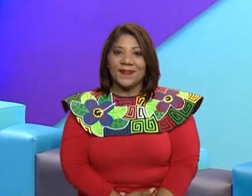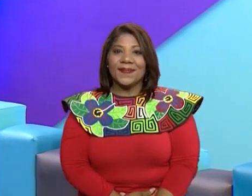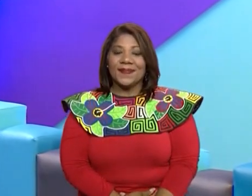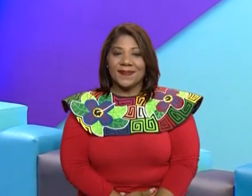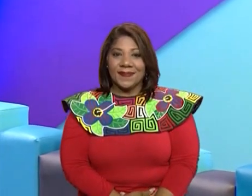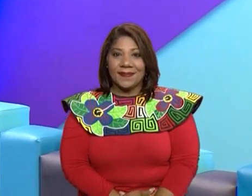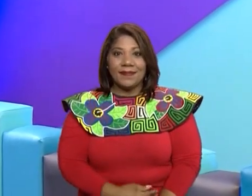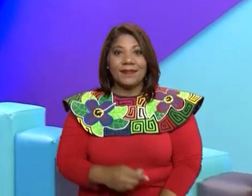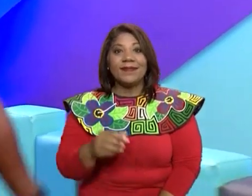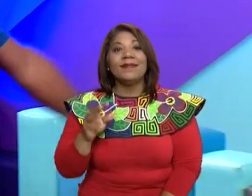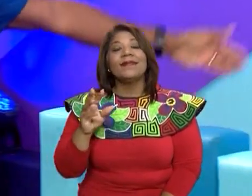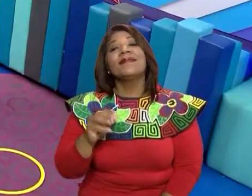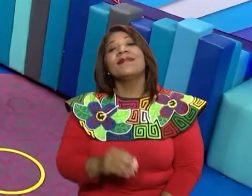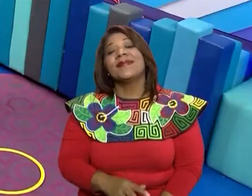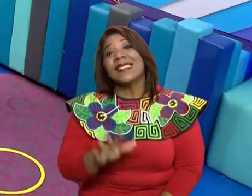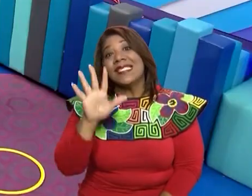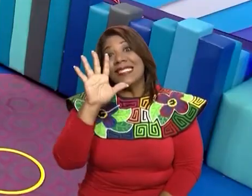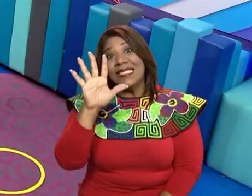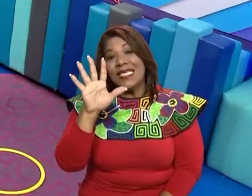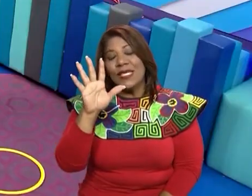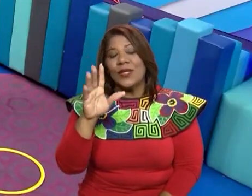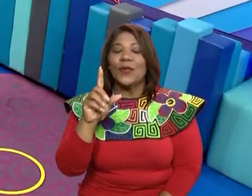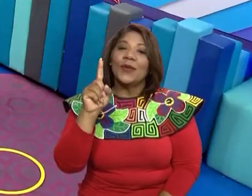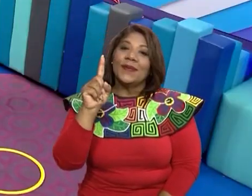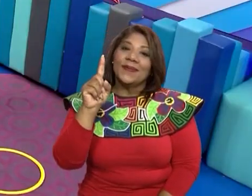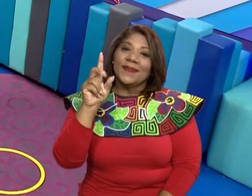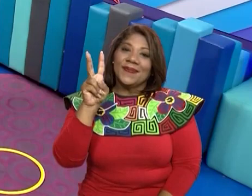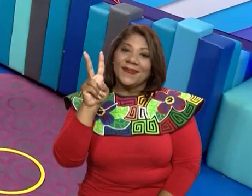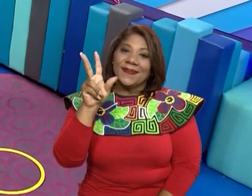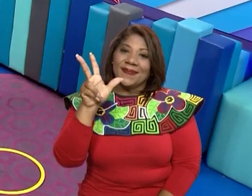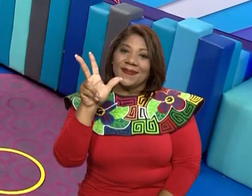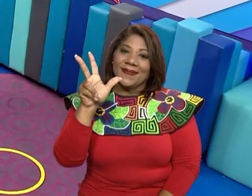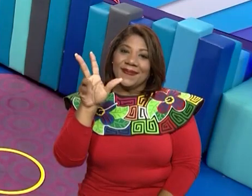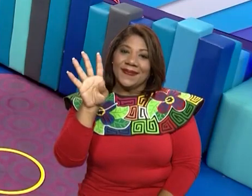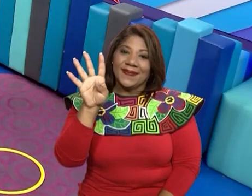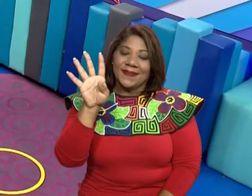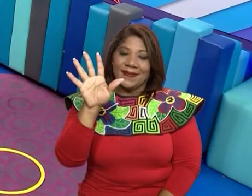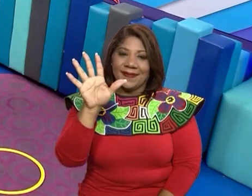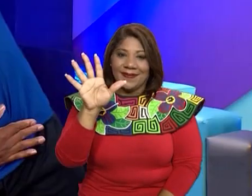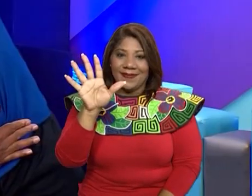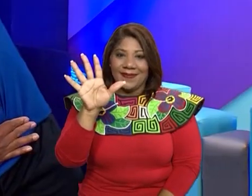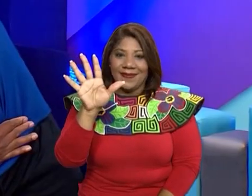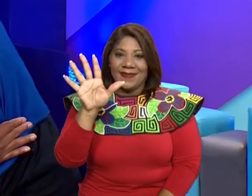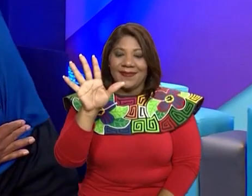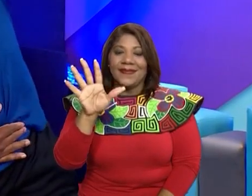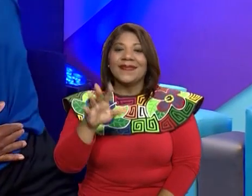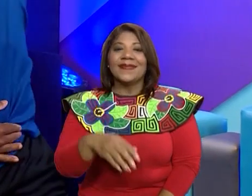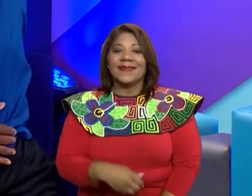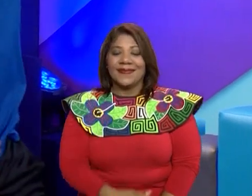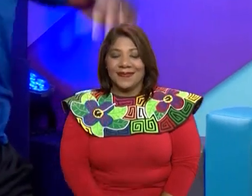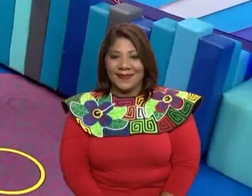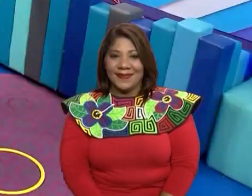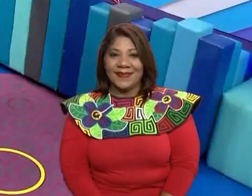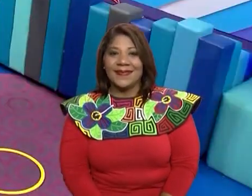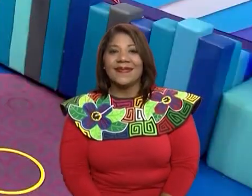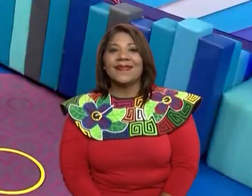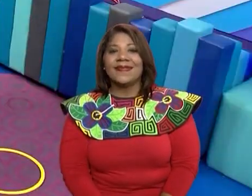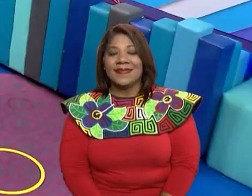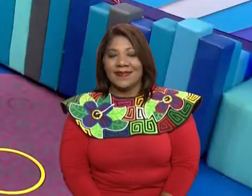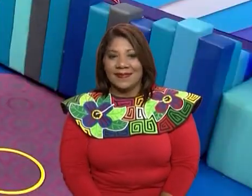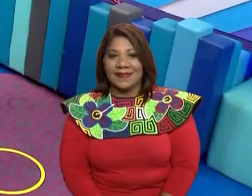cuatro, cinco. Cambio. Un, dos, tres, cuatro, cinco. Cambiamos.